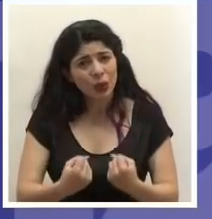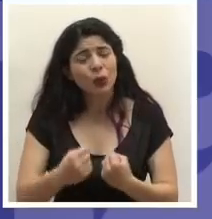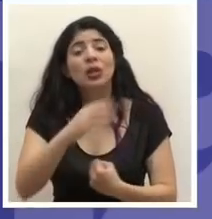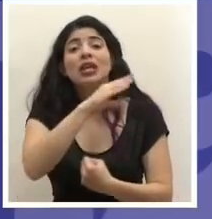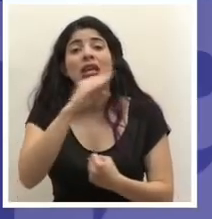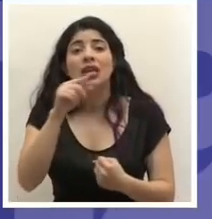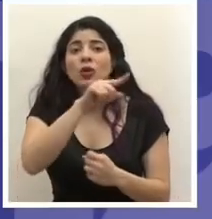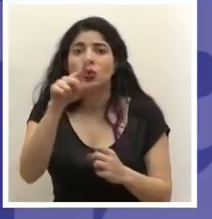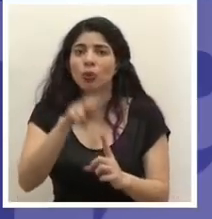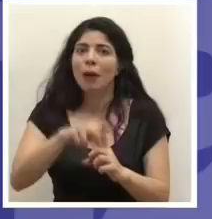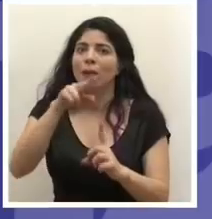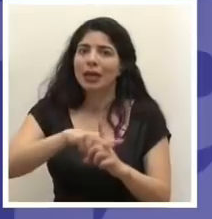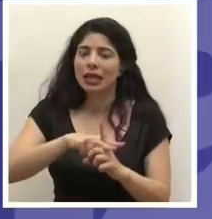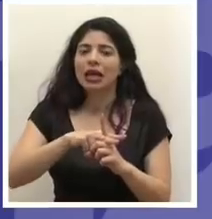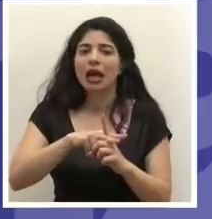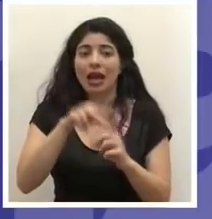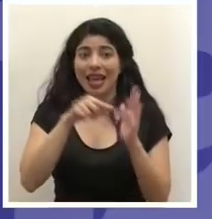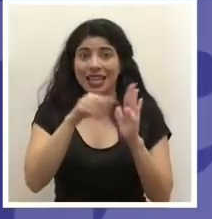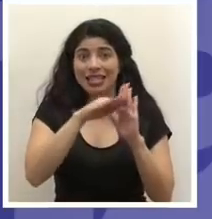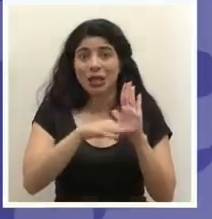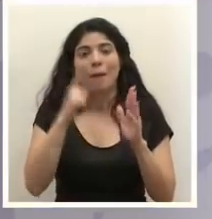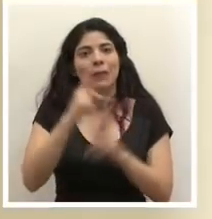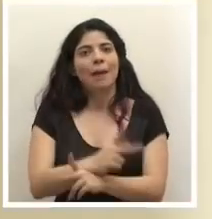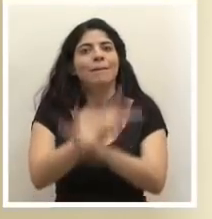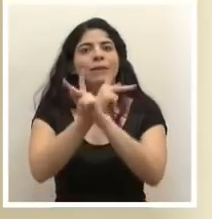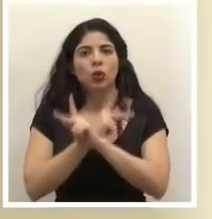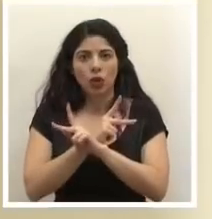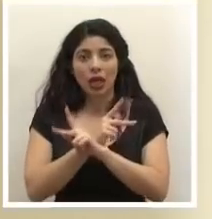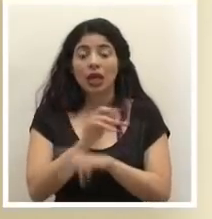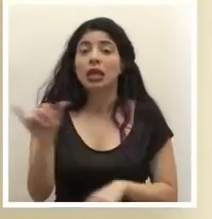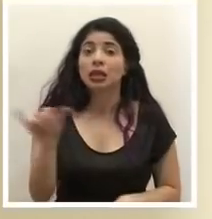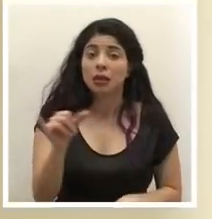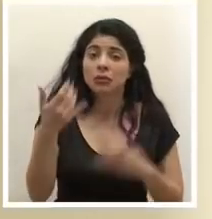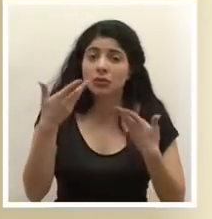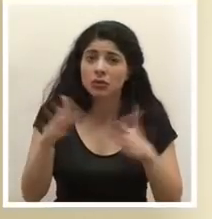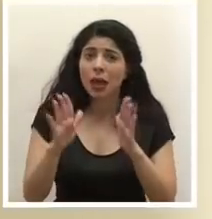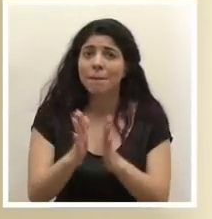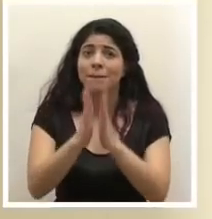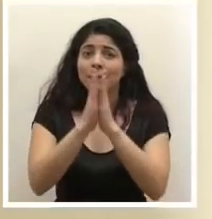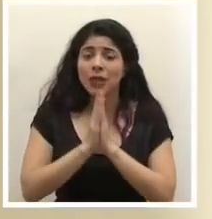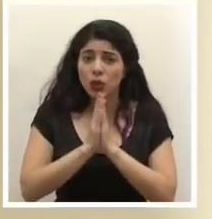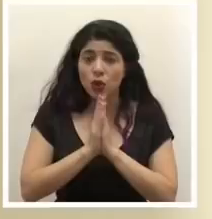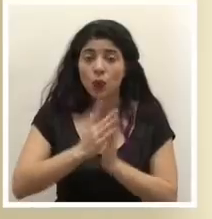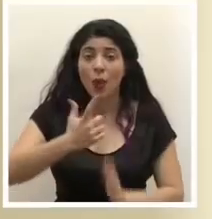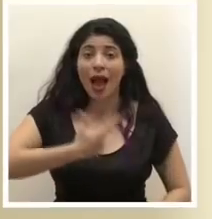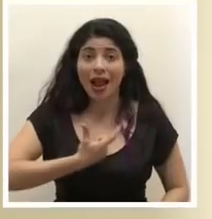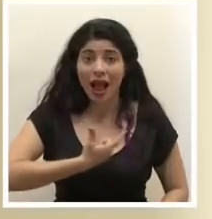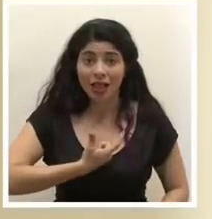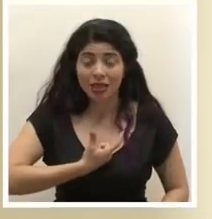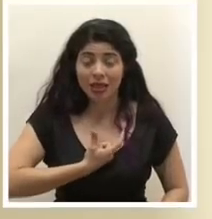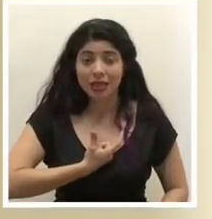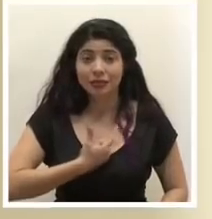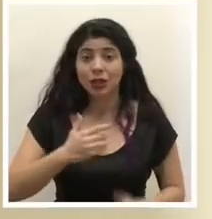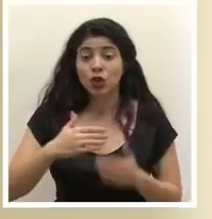adoptemos estas medidas como mecanismo de protección. Asimismo, se ha solicitado a los alcaldes de los